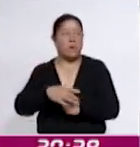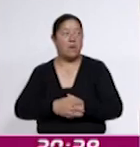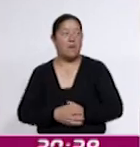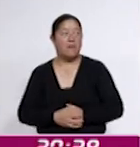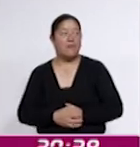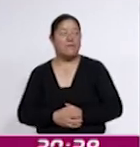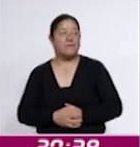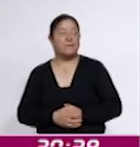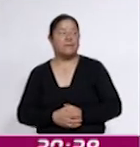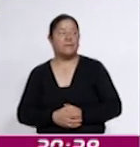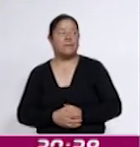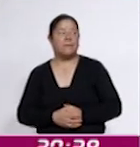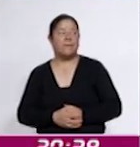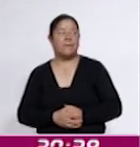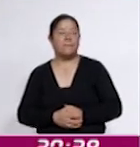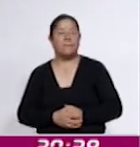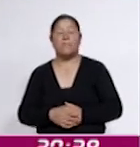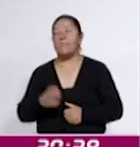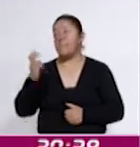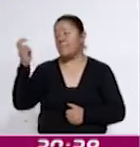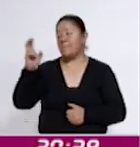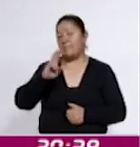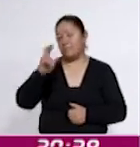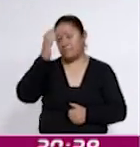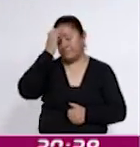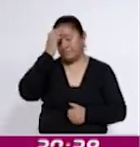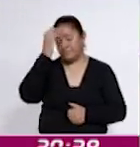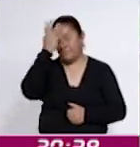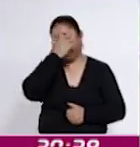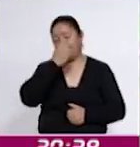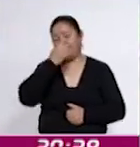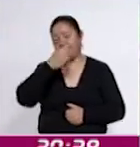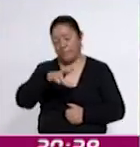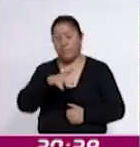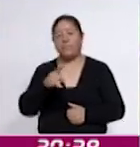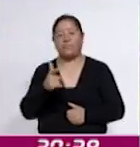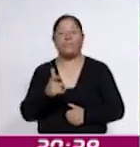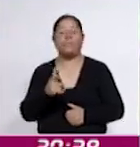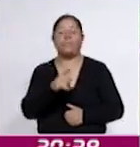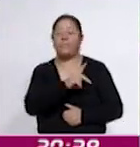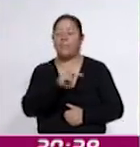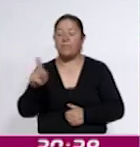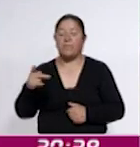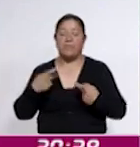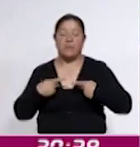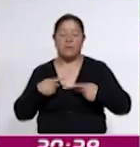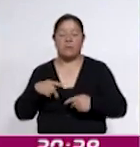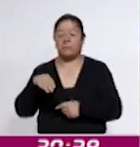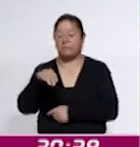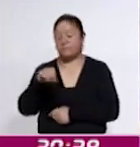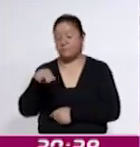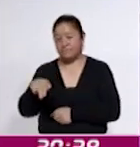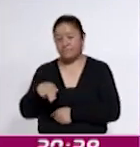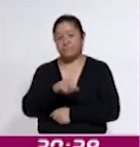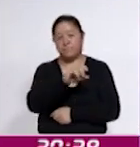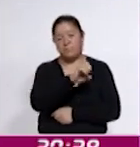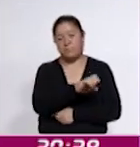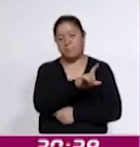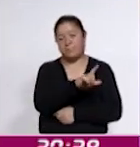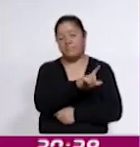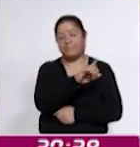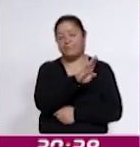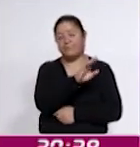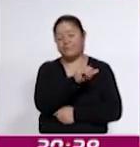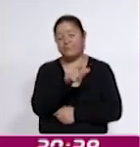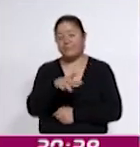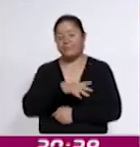de carreras. El certamen reconoció la belleza y el talento de todas las participantes. Monserrat Márquez Rivera y Elvia Vanessa Piedras Rivera fueron